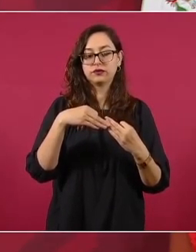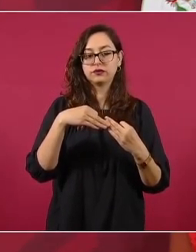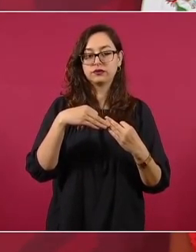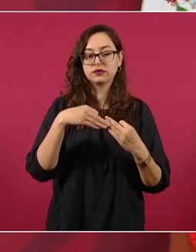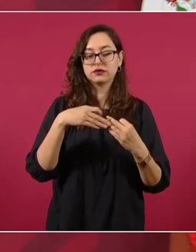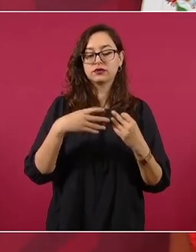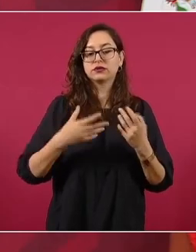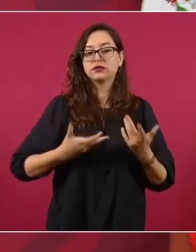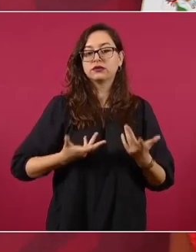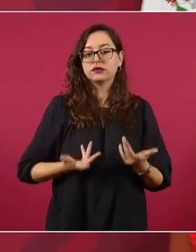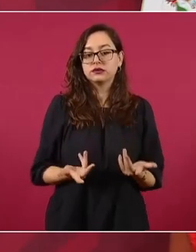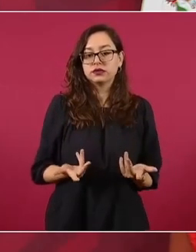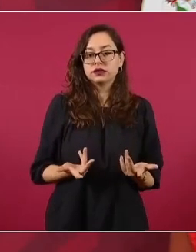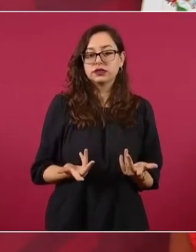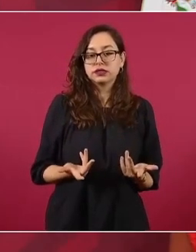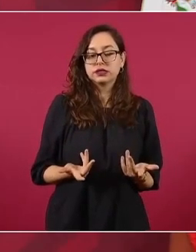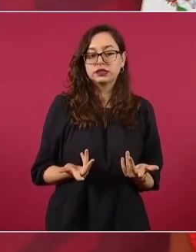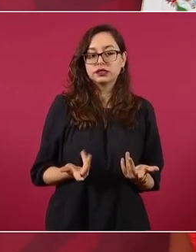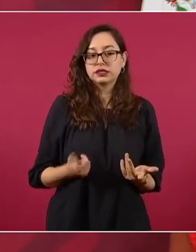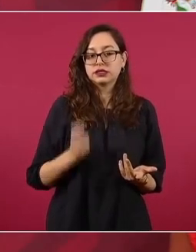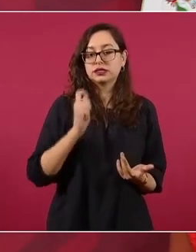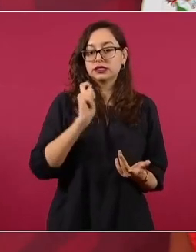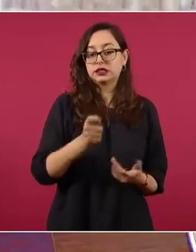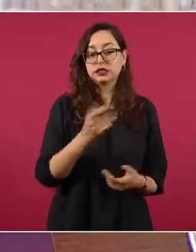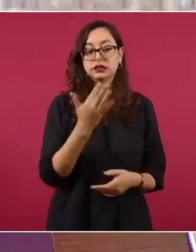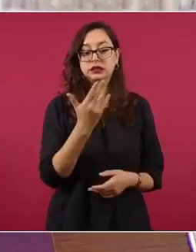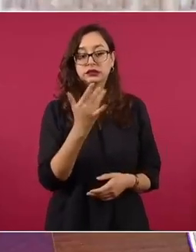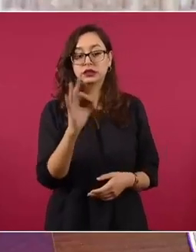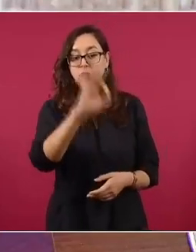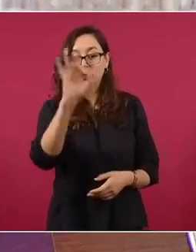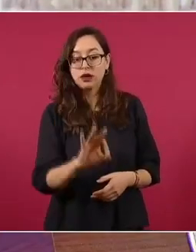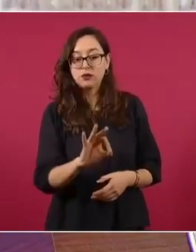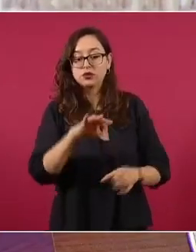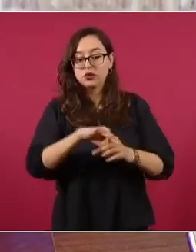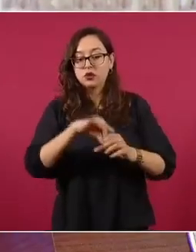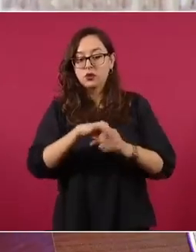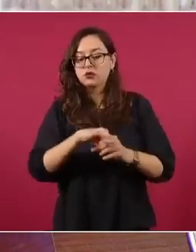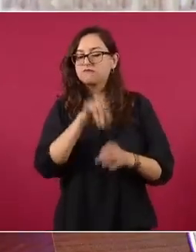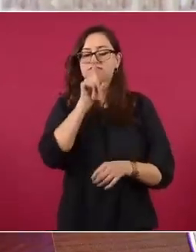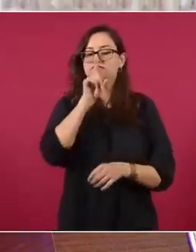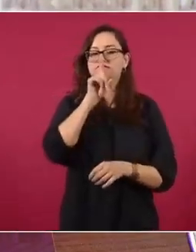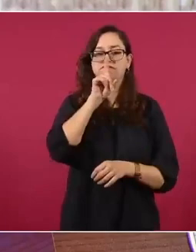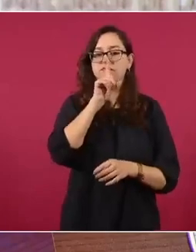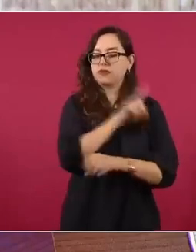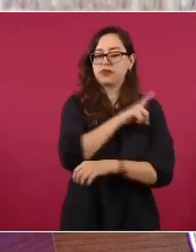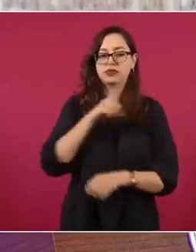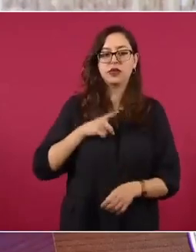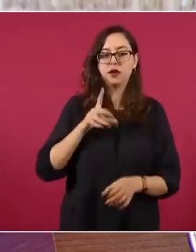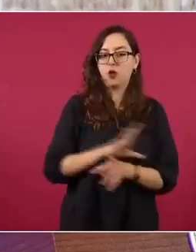no sólo mayoría simple de los ministros, igual que en el Congreso.